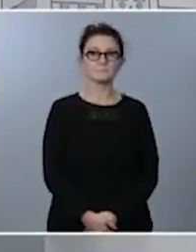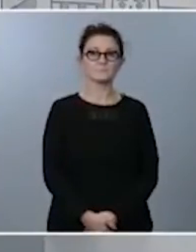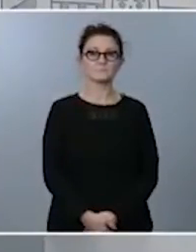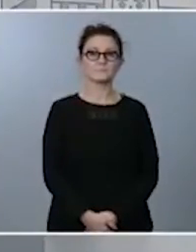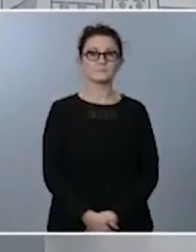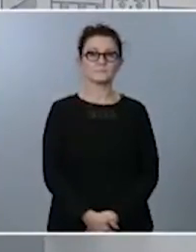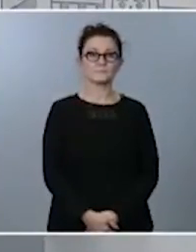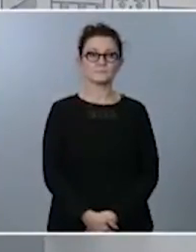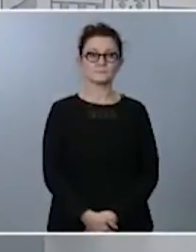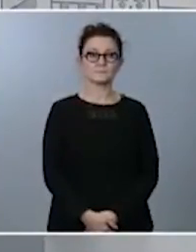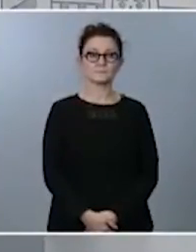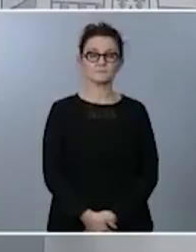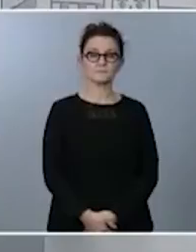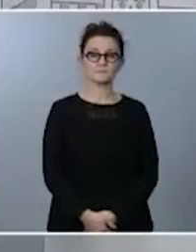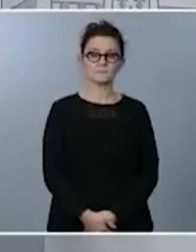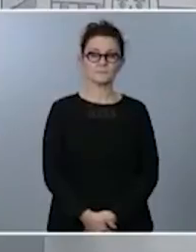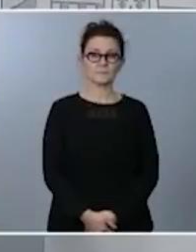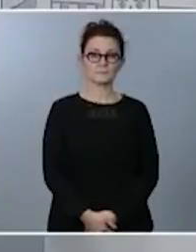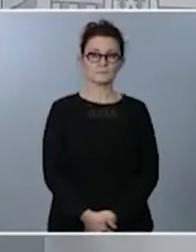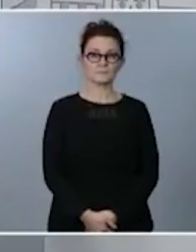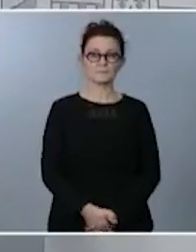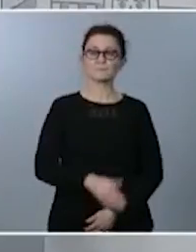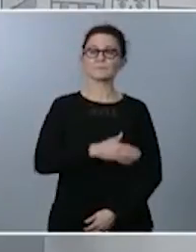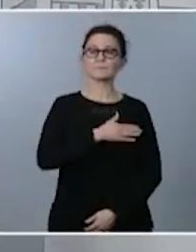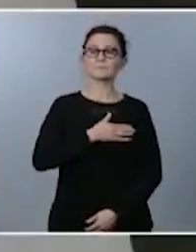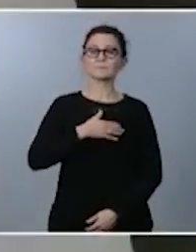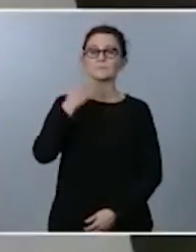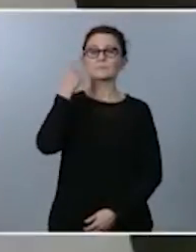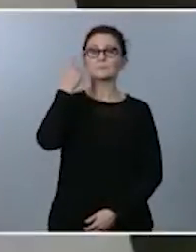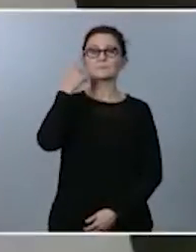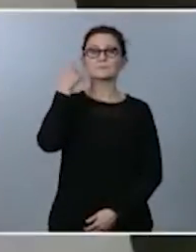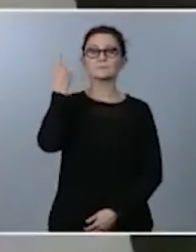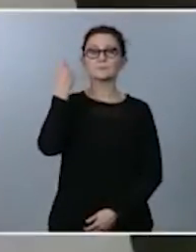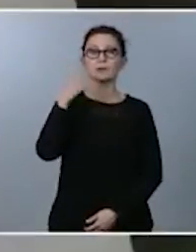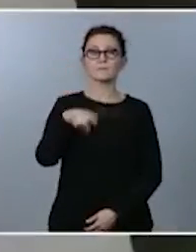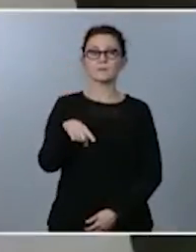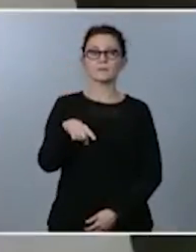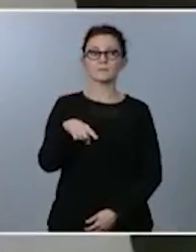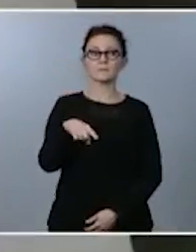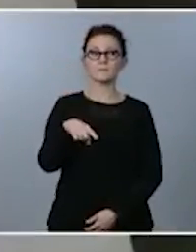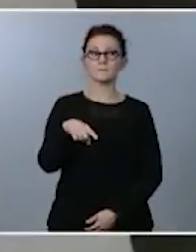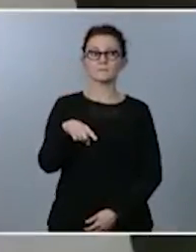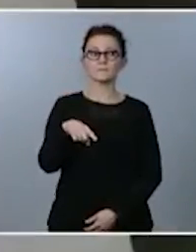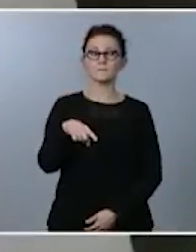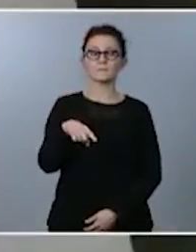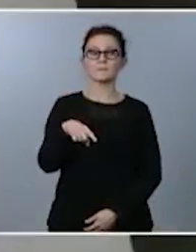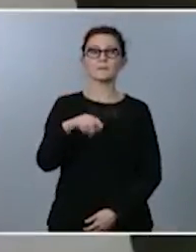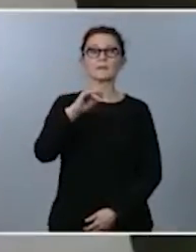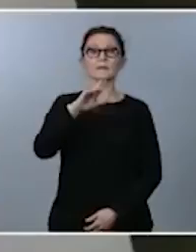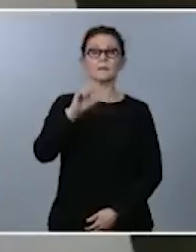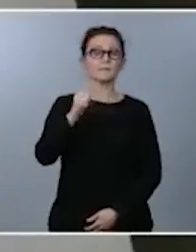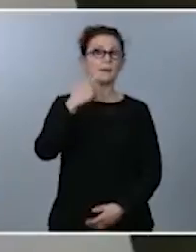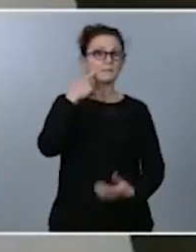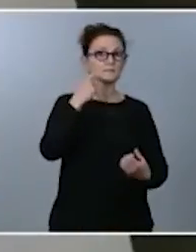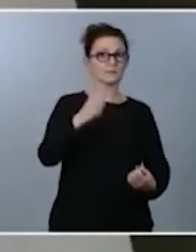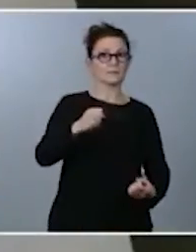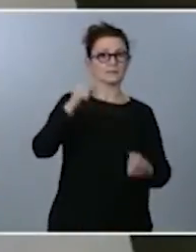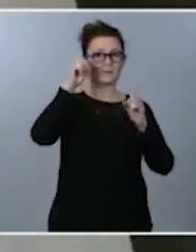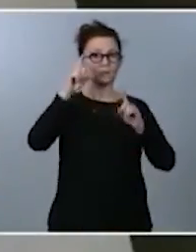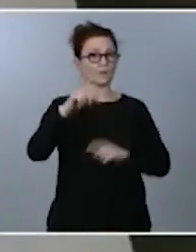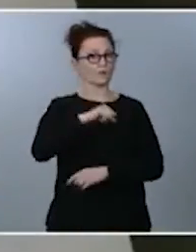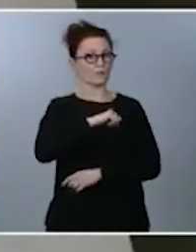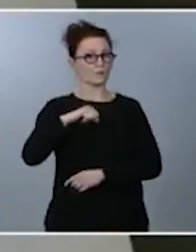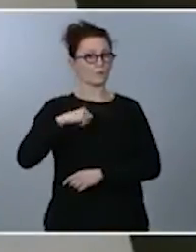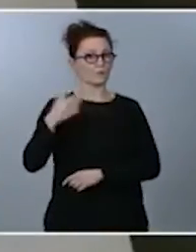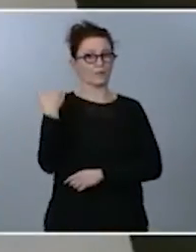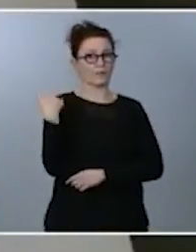Querría saber si nos podrían indicar por qué o qué va a pasar al final con el IVA de la sanidad y la educación privada, que era un tema del que se había hablado en